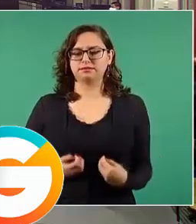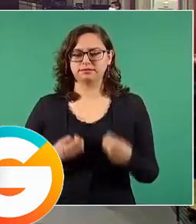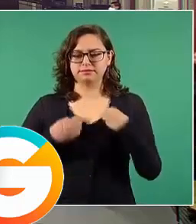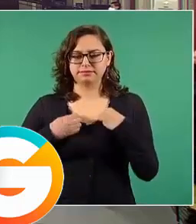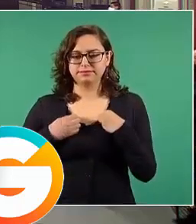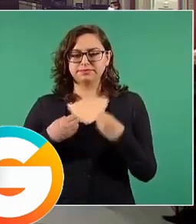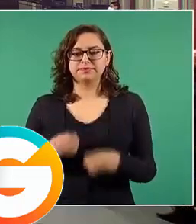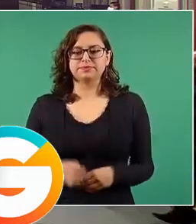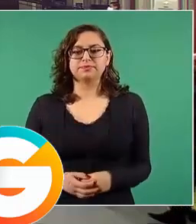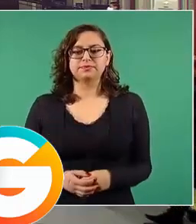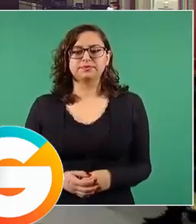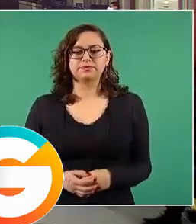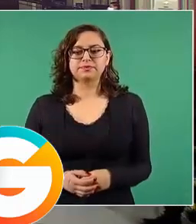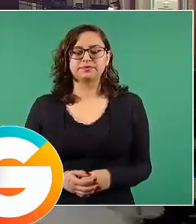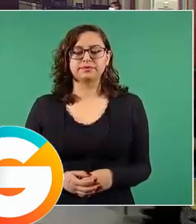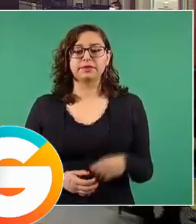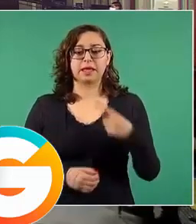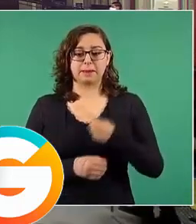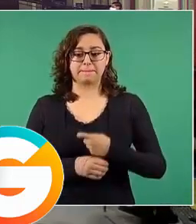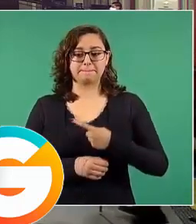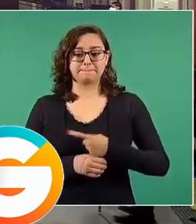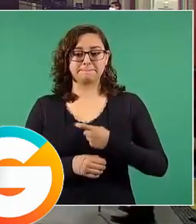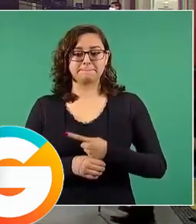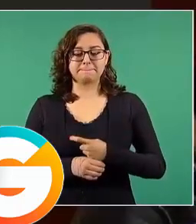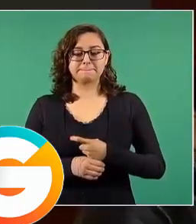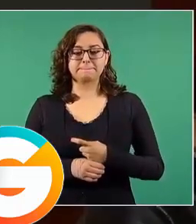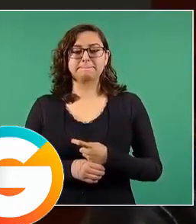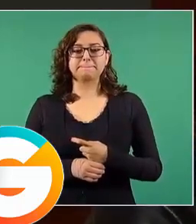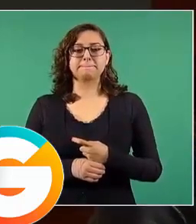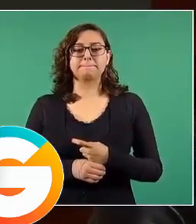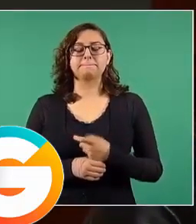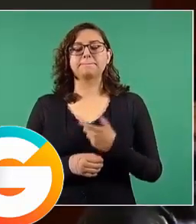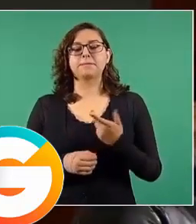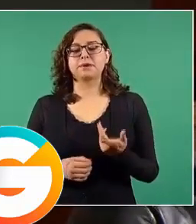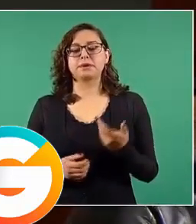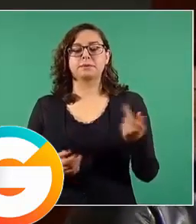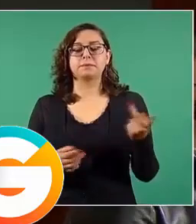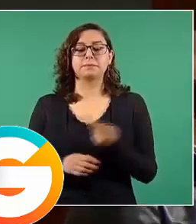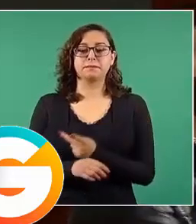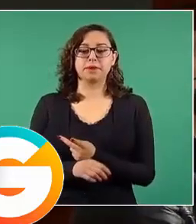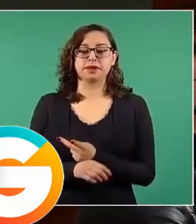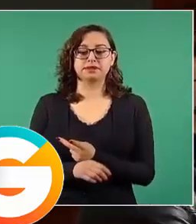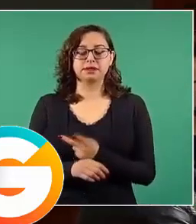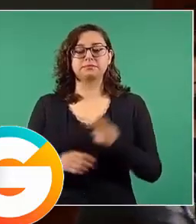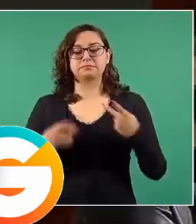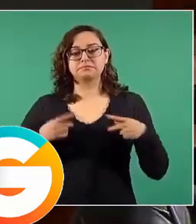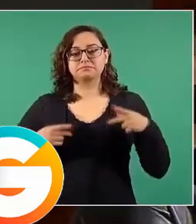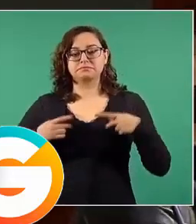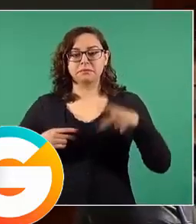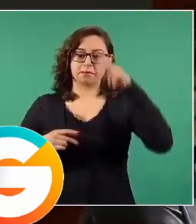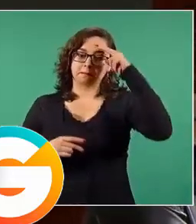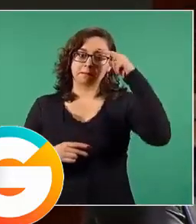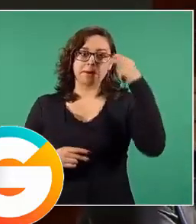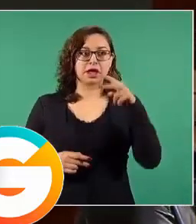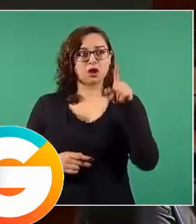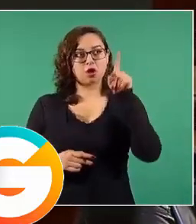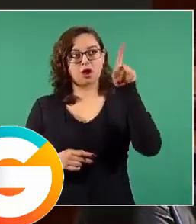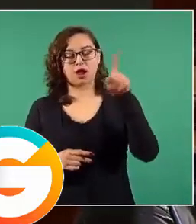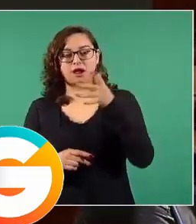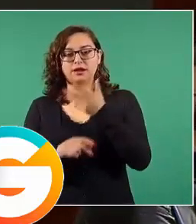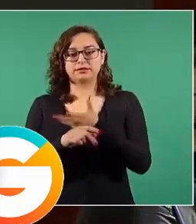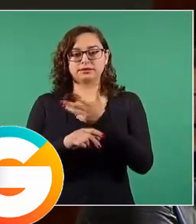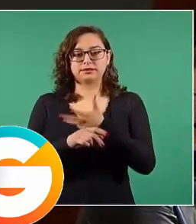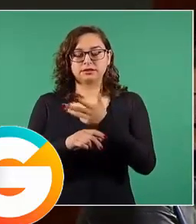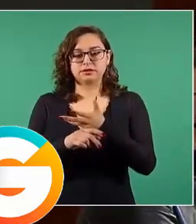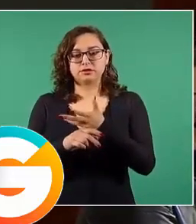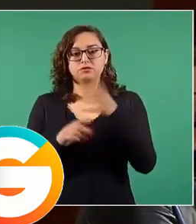El primero es, los con nacionales o héroes vivientes, como usted nos ha denominado, pedimos